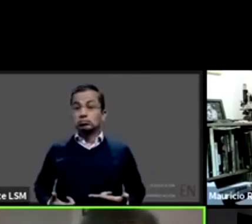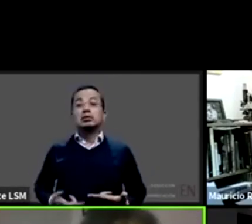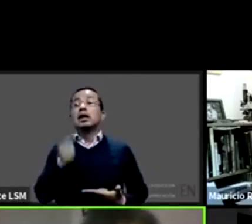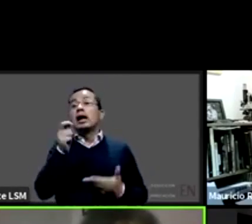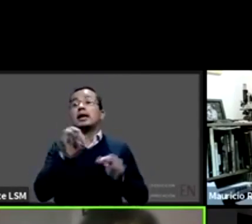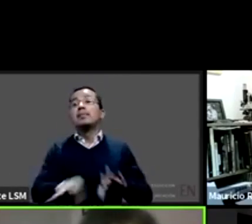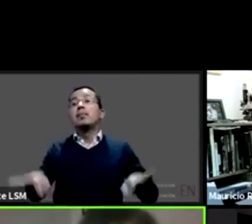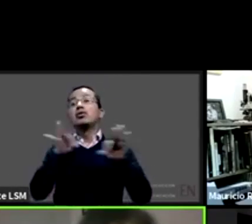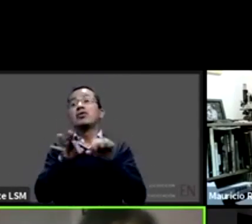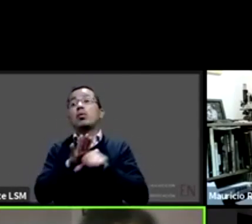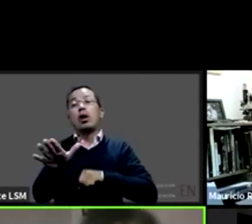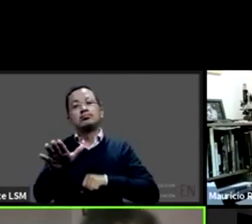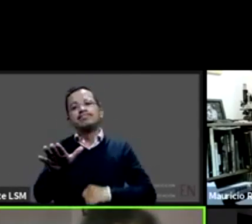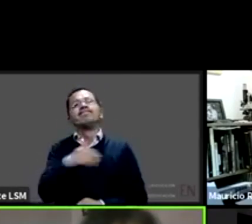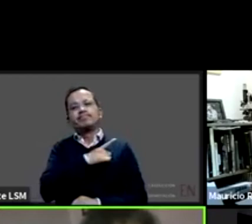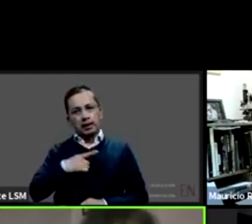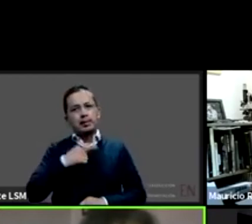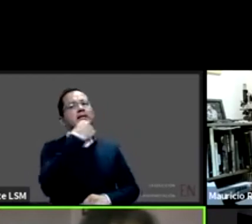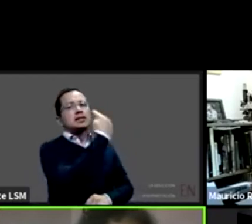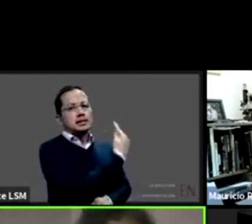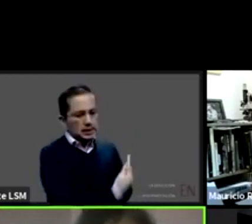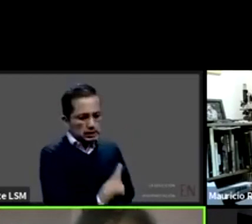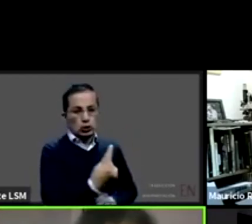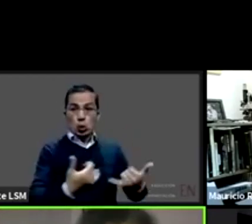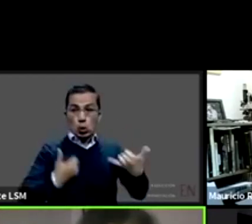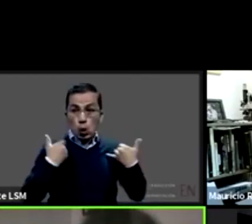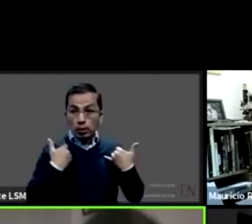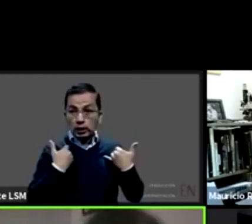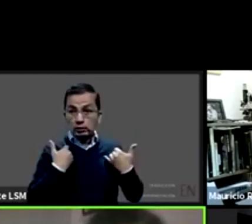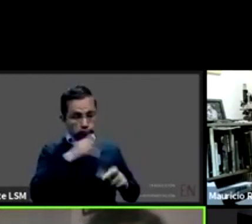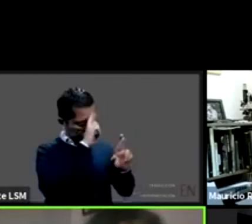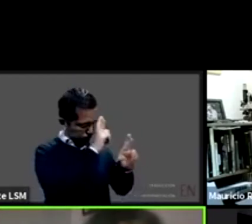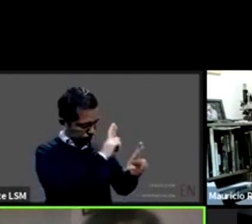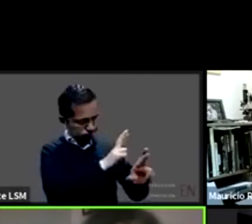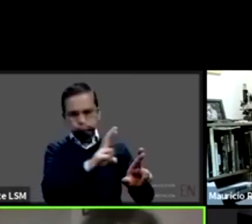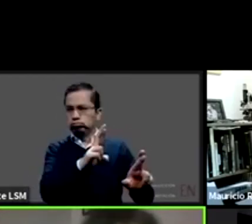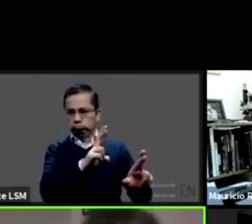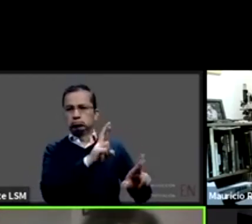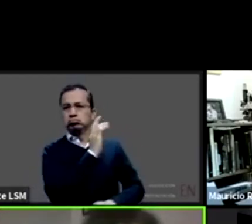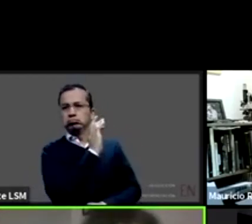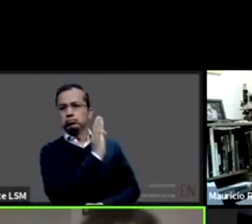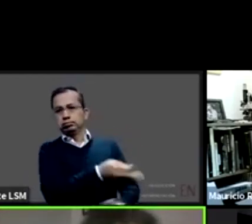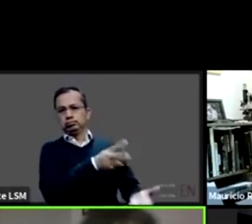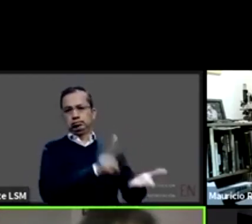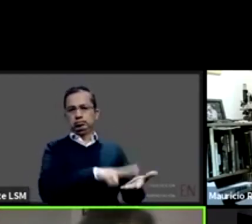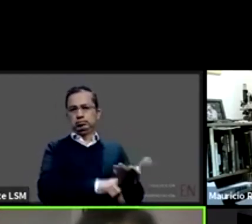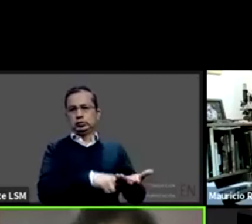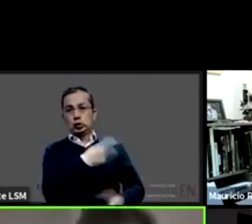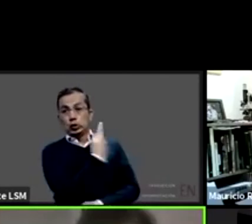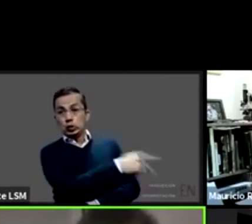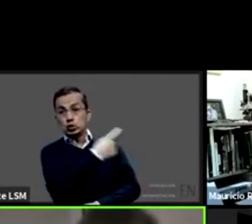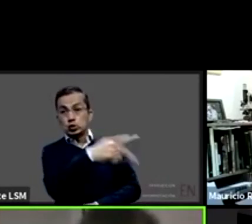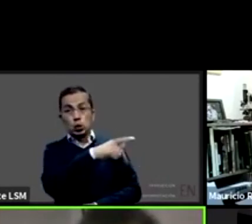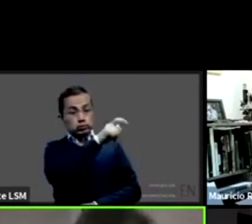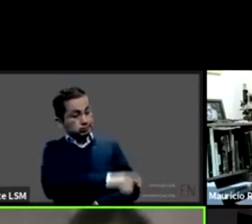exactamente de estas niñas niños y adolescentes y en sus características como personas